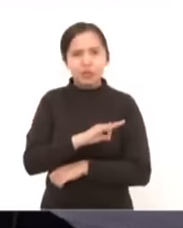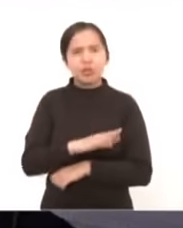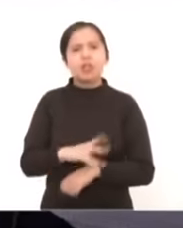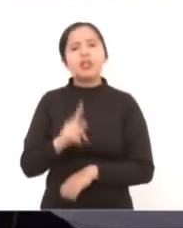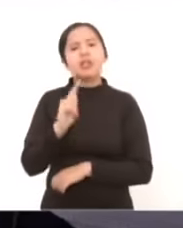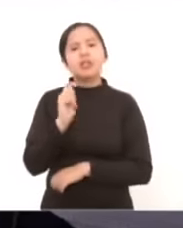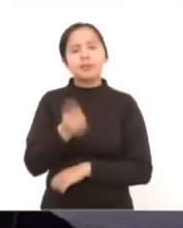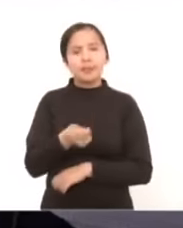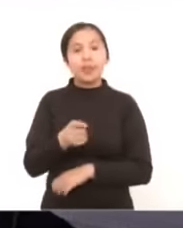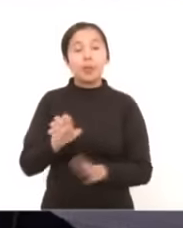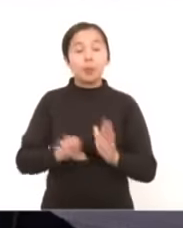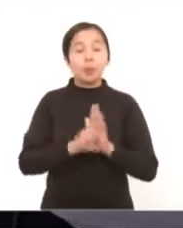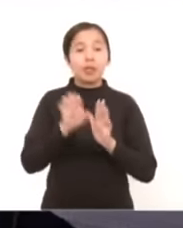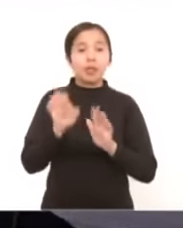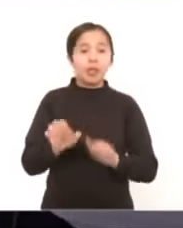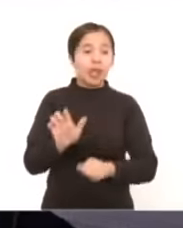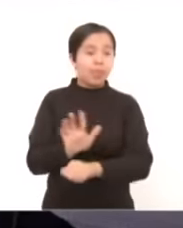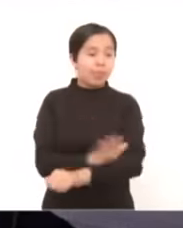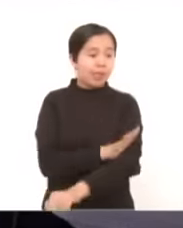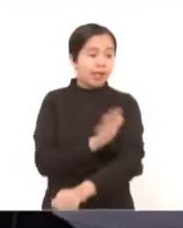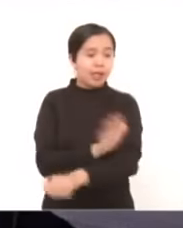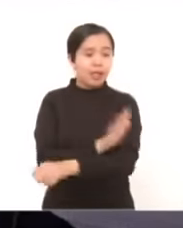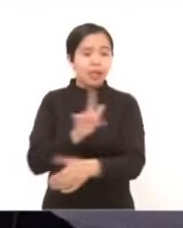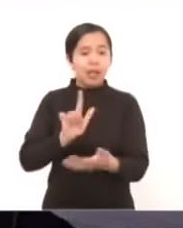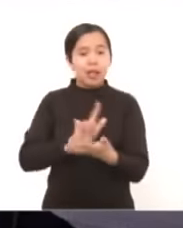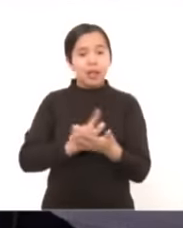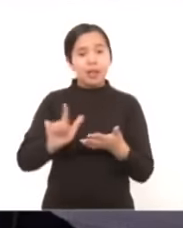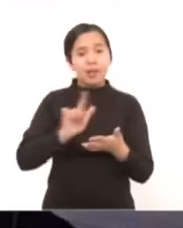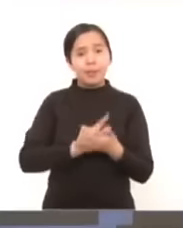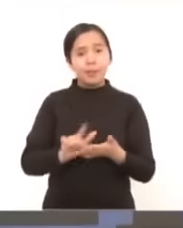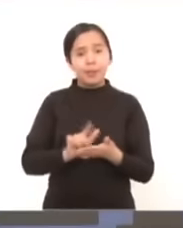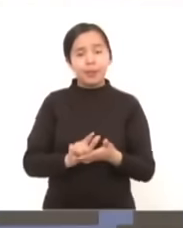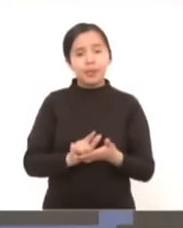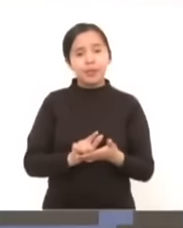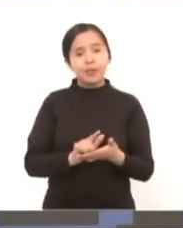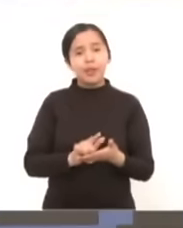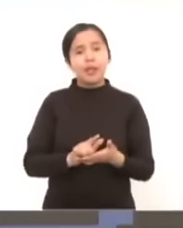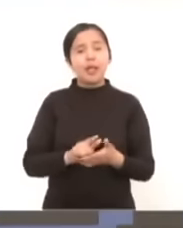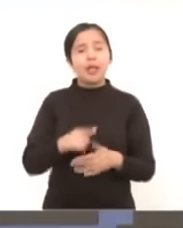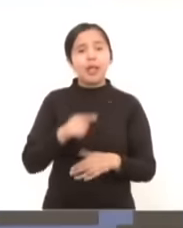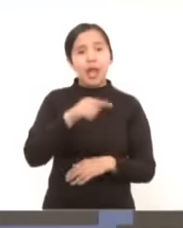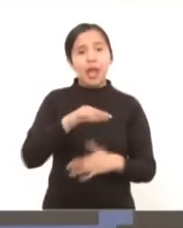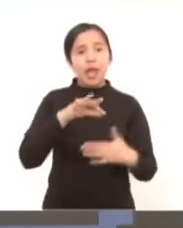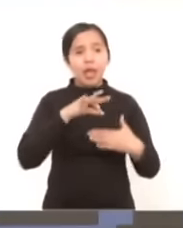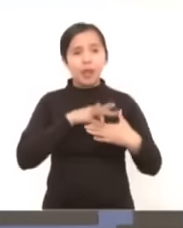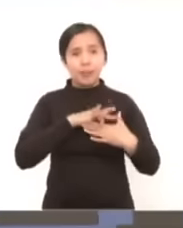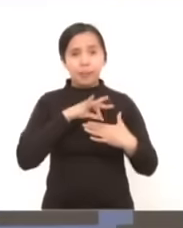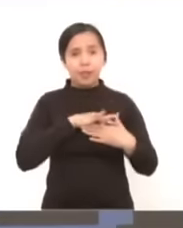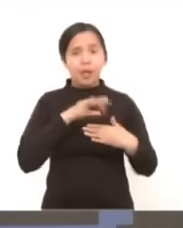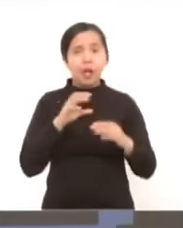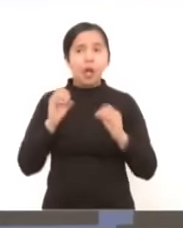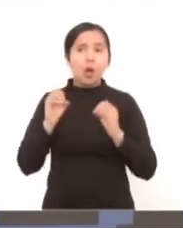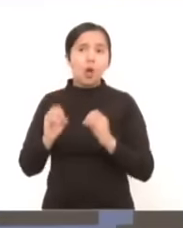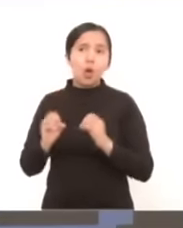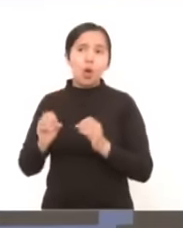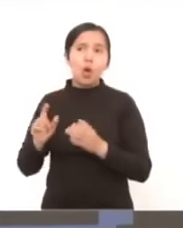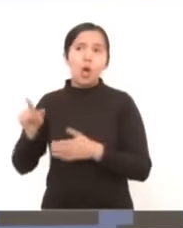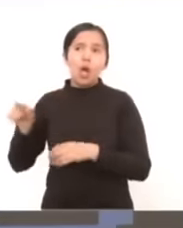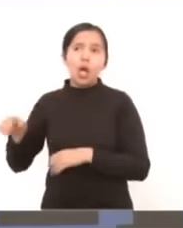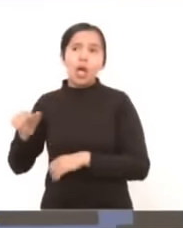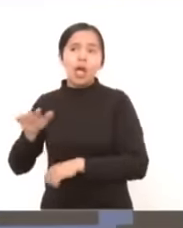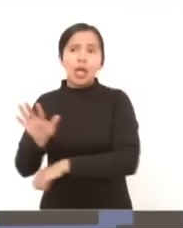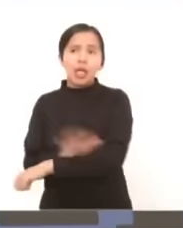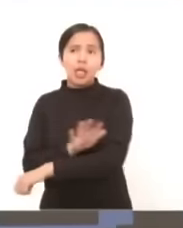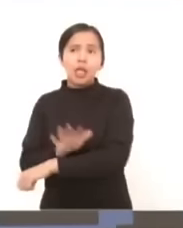energías limpias de los privados o energías sucias